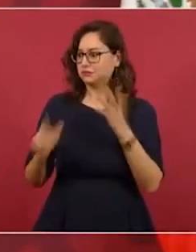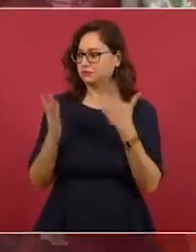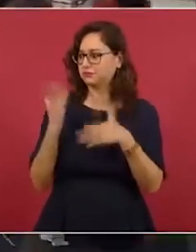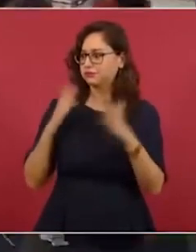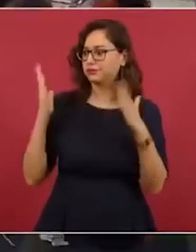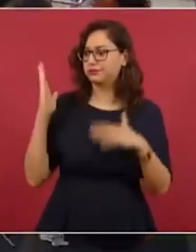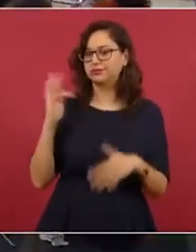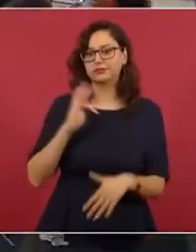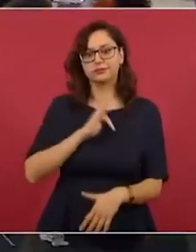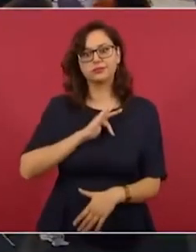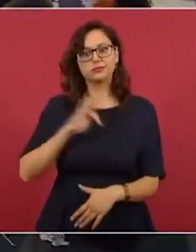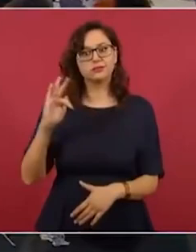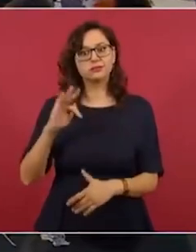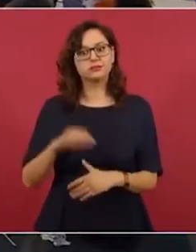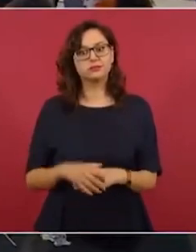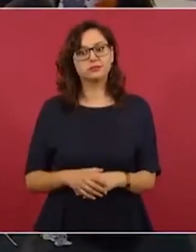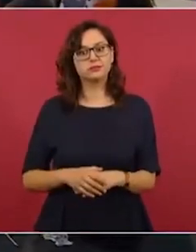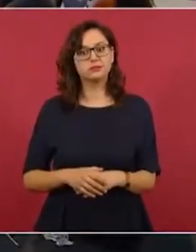nada